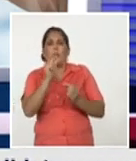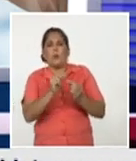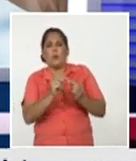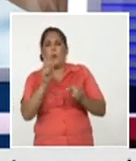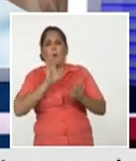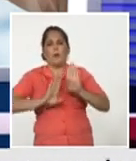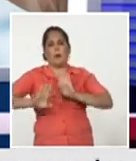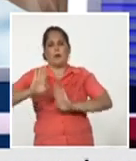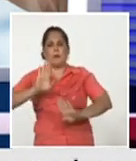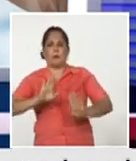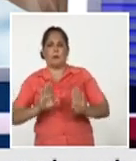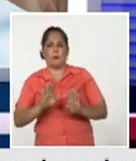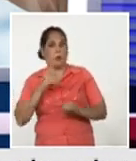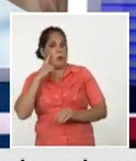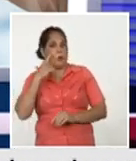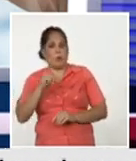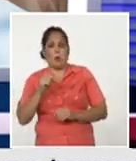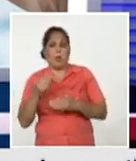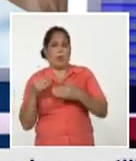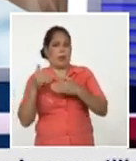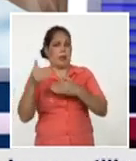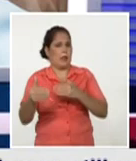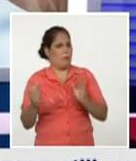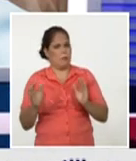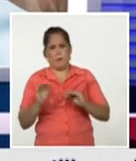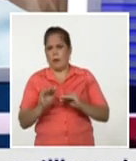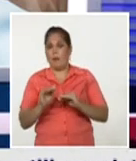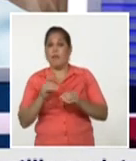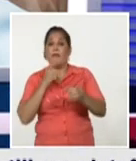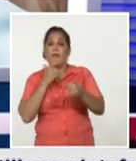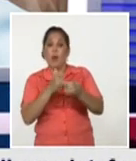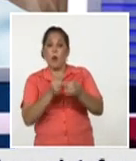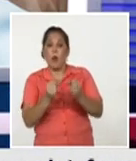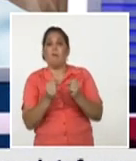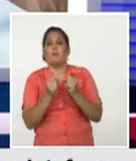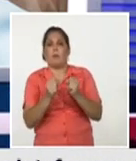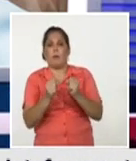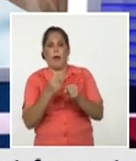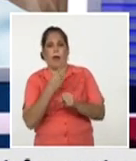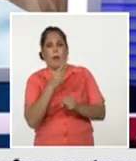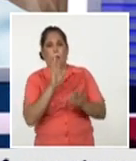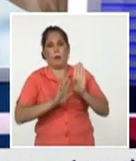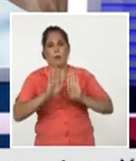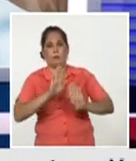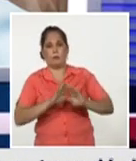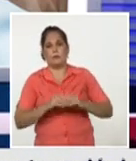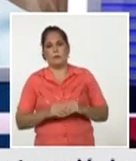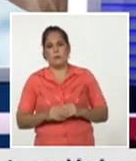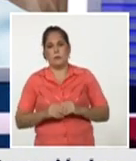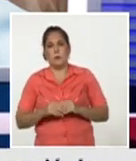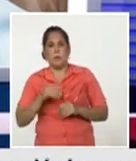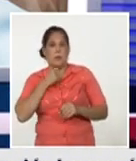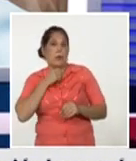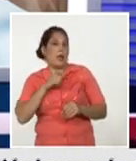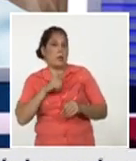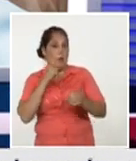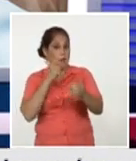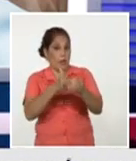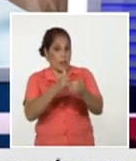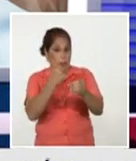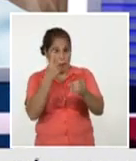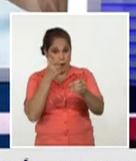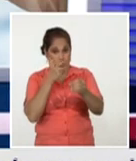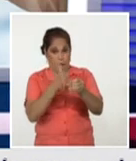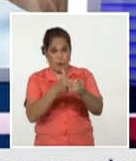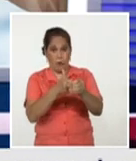y no se sostiene en el tiempo entonces la vacuna lo que hace es potenciar esa respuesta nosotros hemos tenido sujetos que hemos vacunado de primera dosis